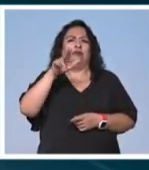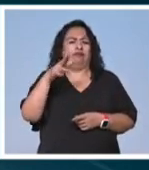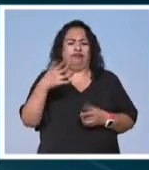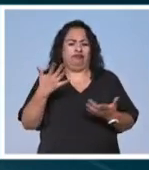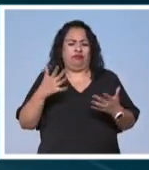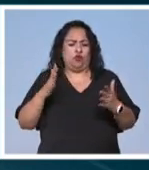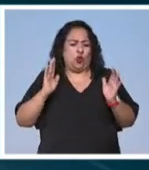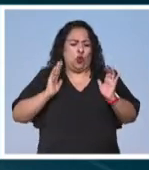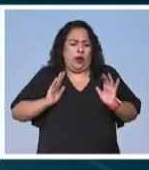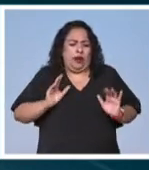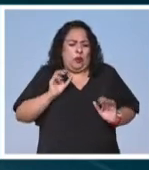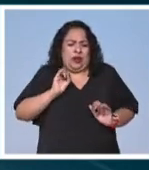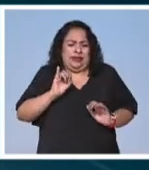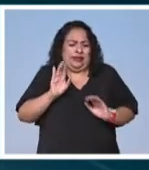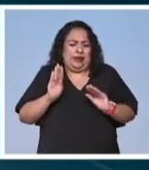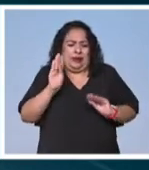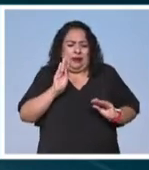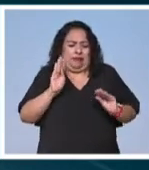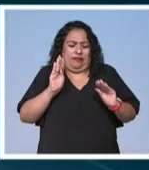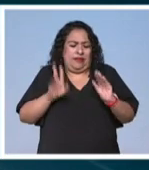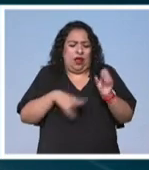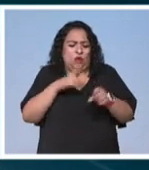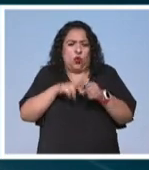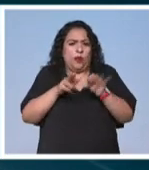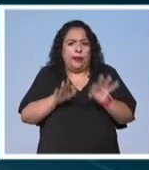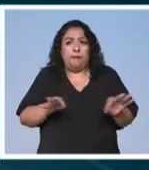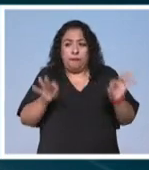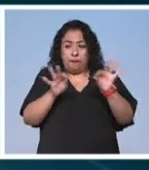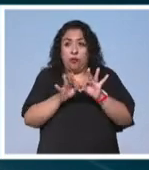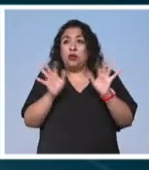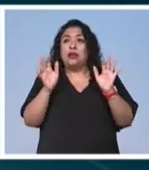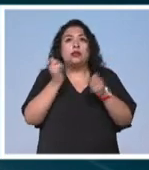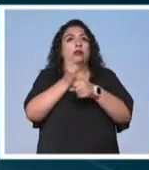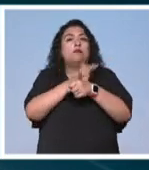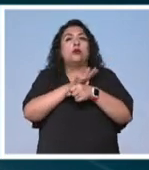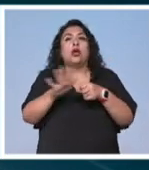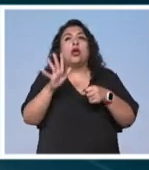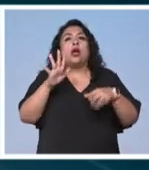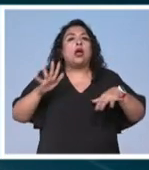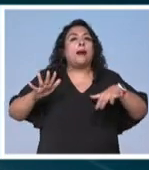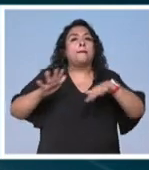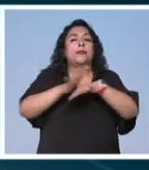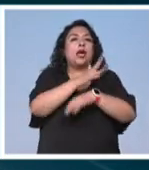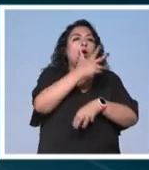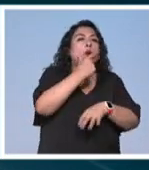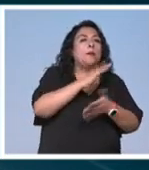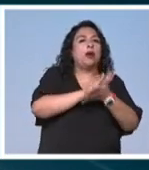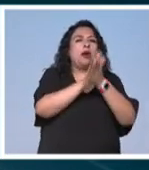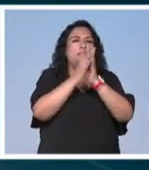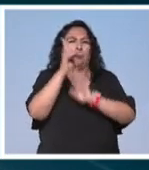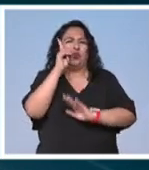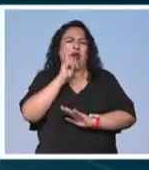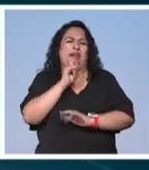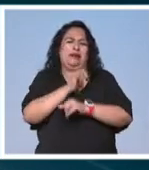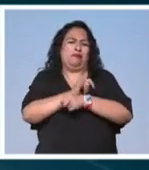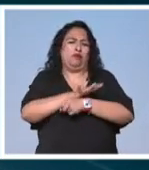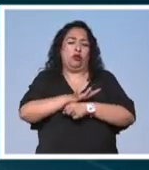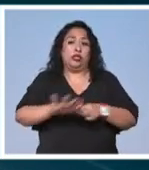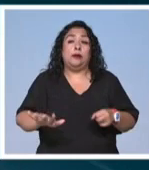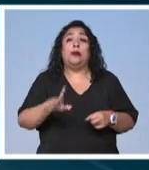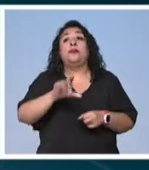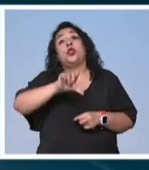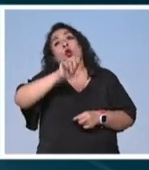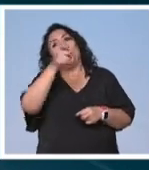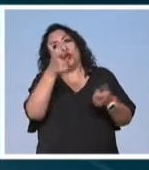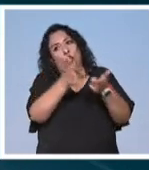biológico es importante y que pues es imposible transformar a un hombre en mujer y está bueno pues